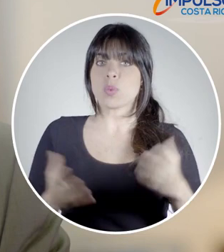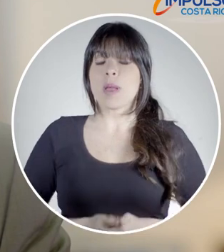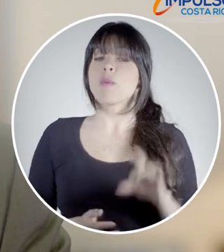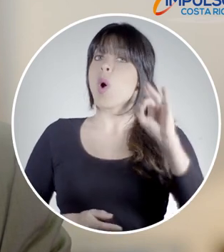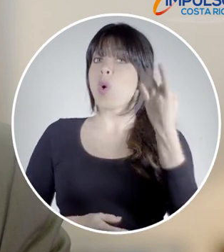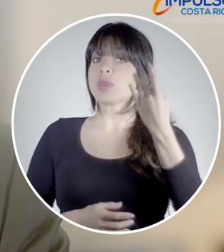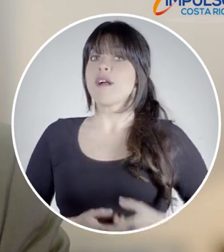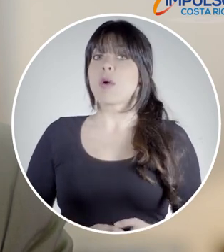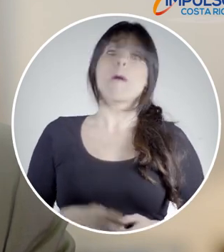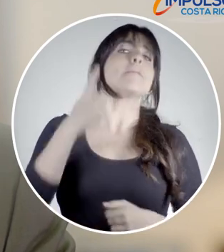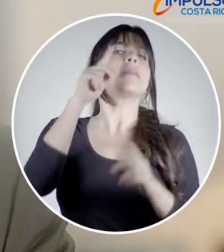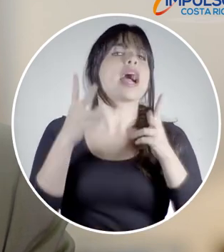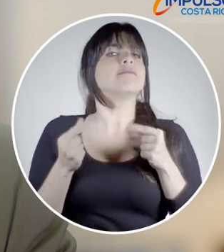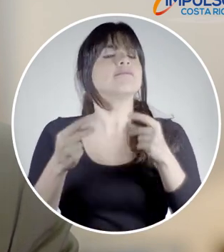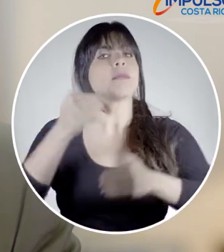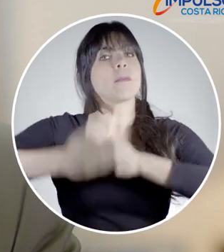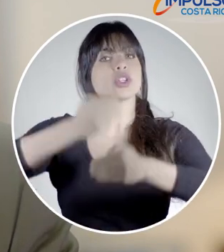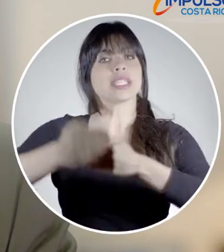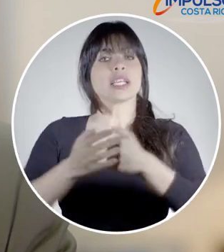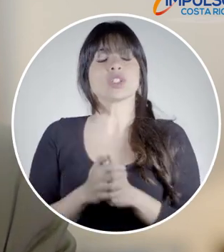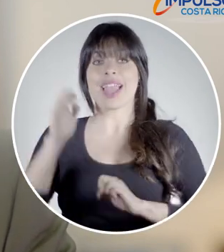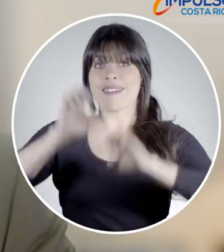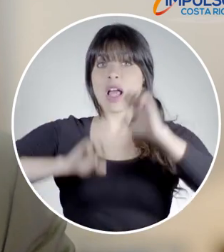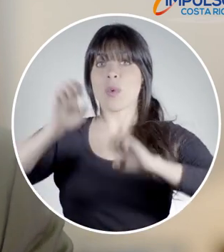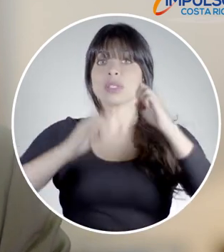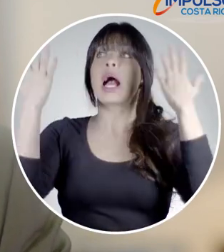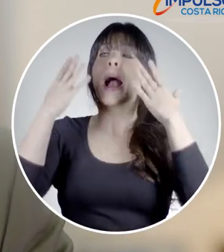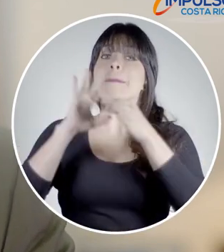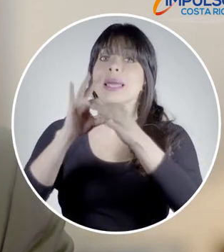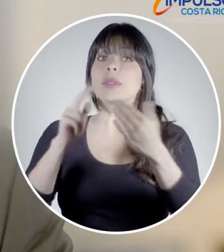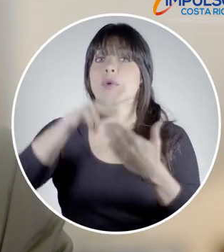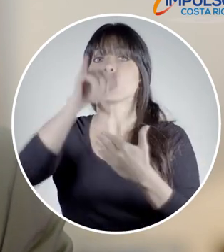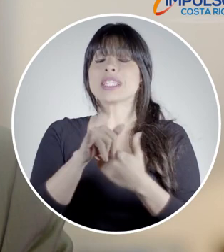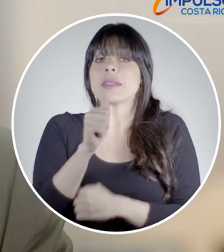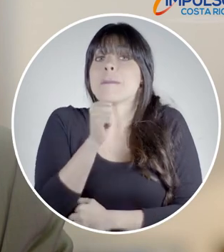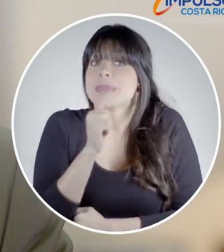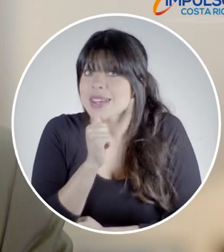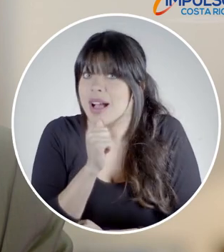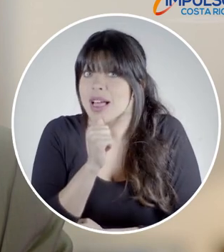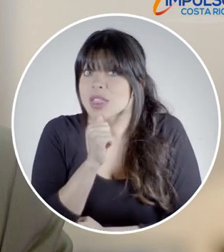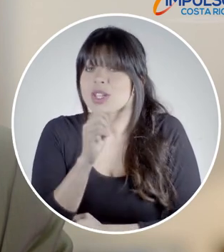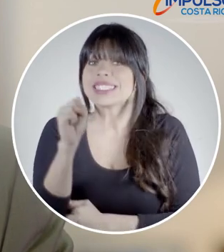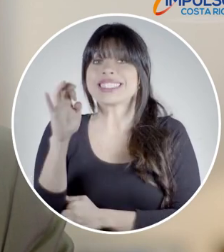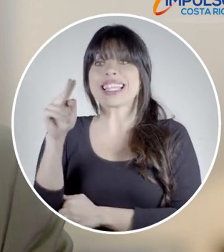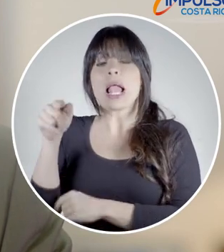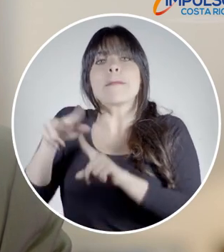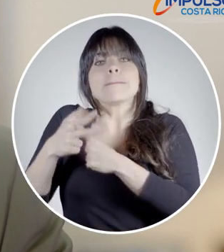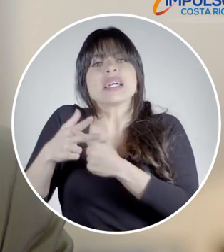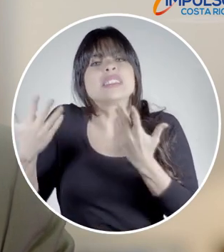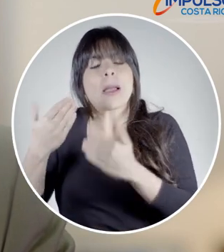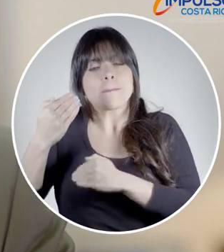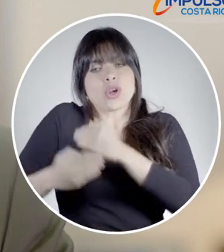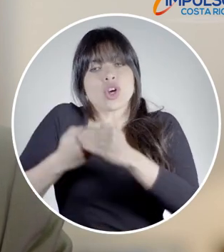inversión en obra pública. Octavo, para agilizar el trámite de las evaluaciones ambientales en proyectos privados,